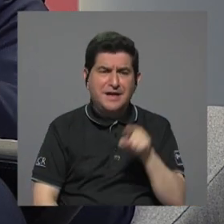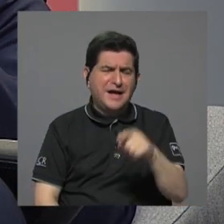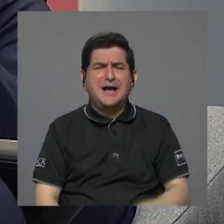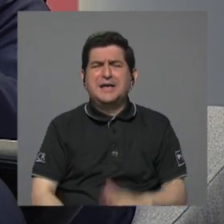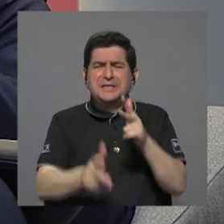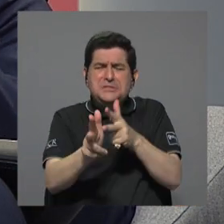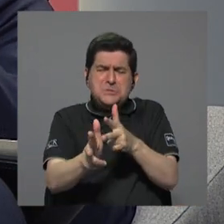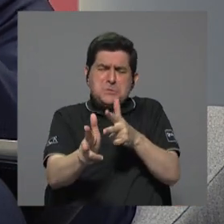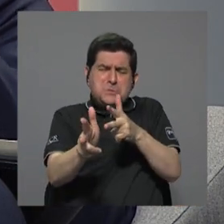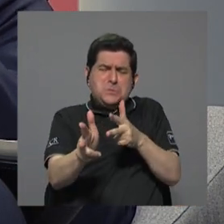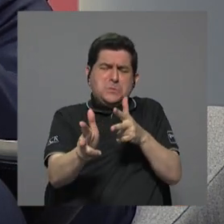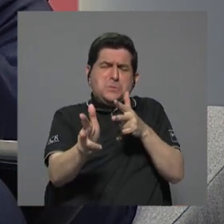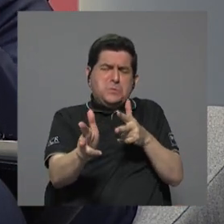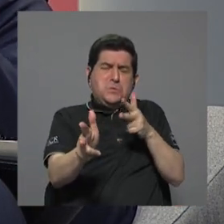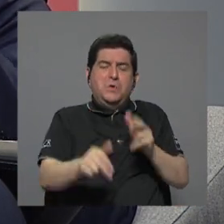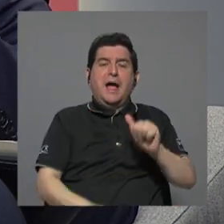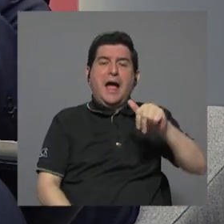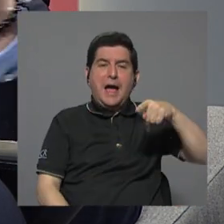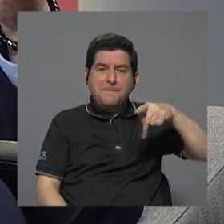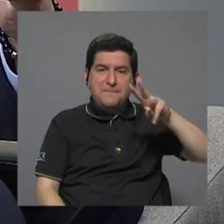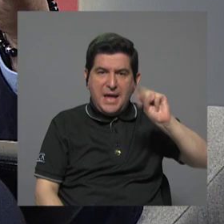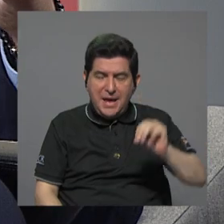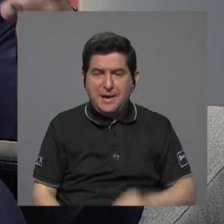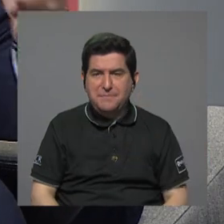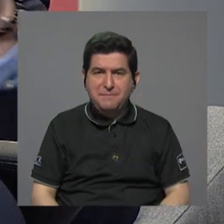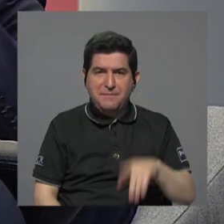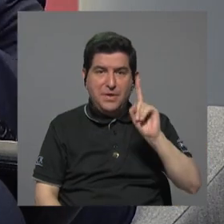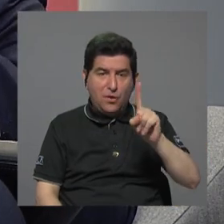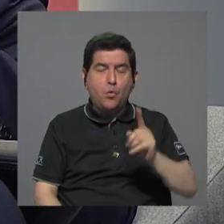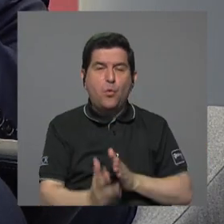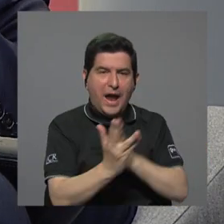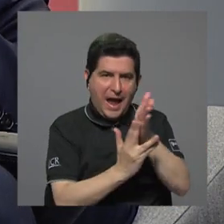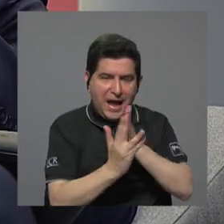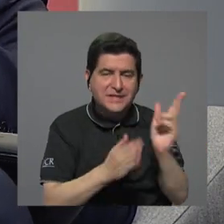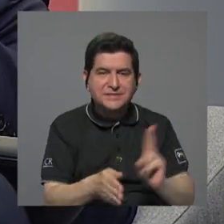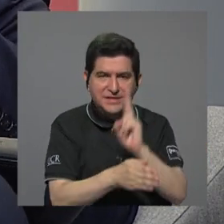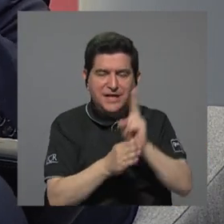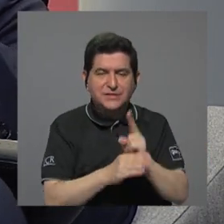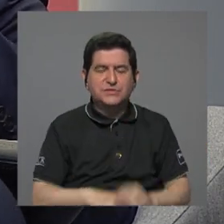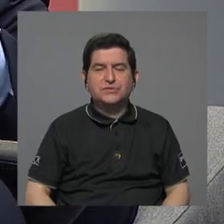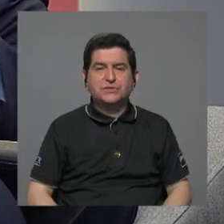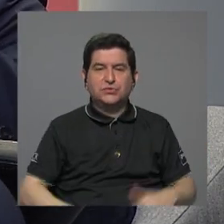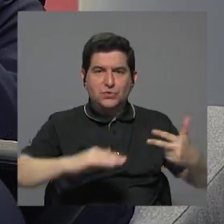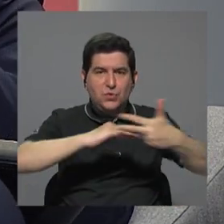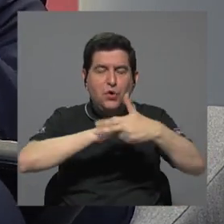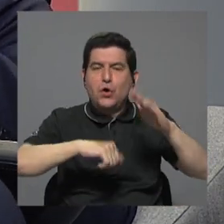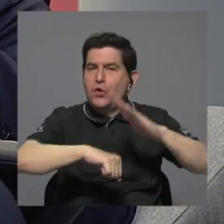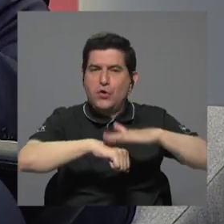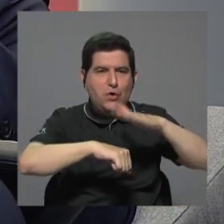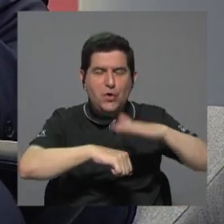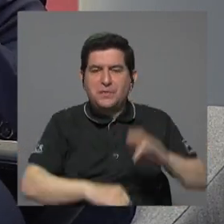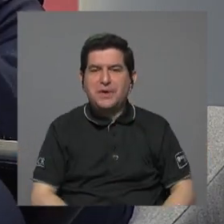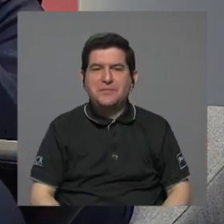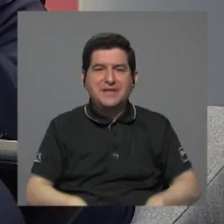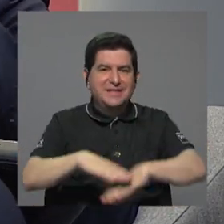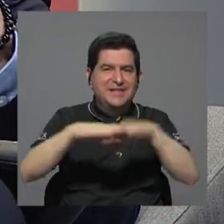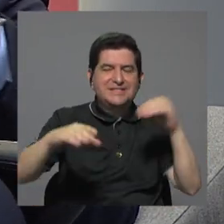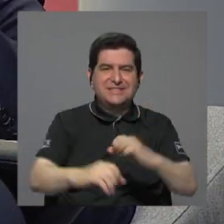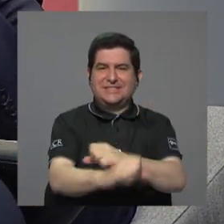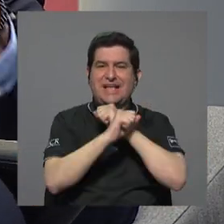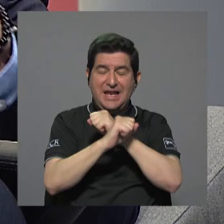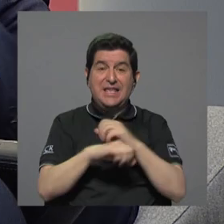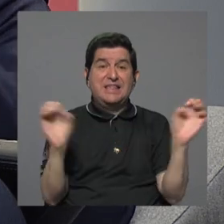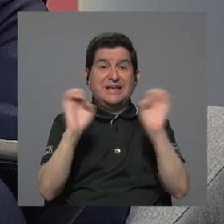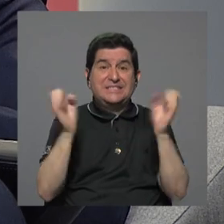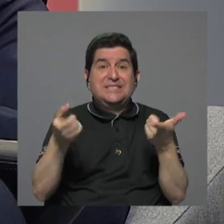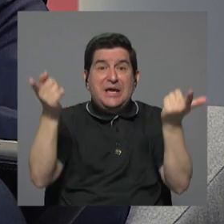presa. Parece que APM Terminal está ocupando unos accesos al puerto que no permite salida de forma segura. Incluso si hay una